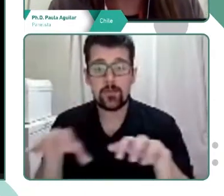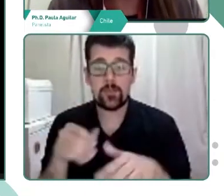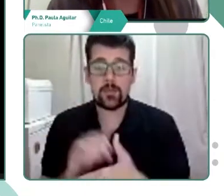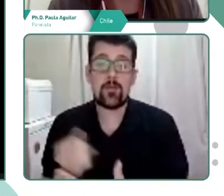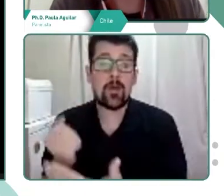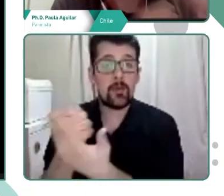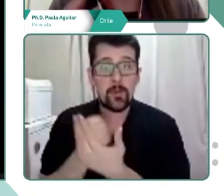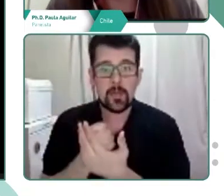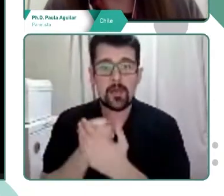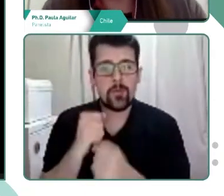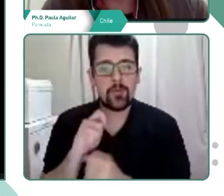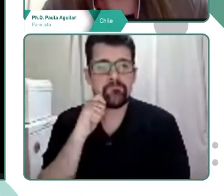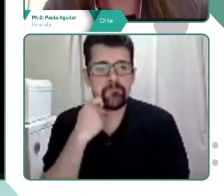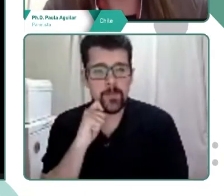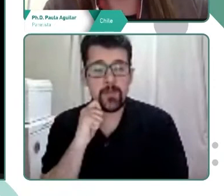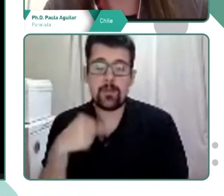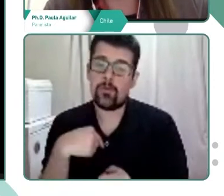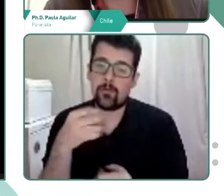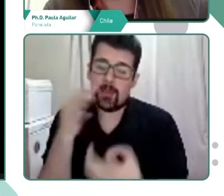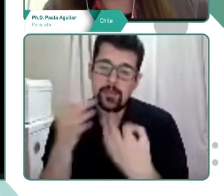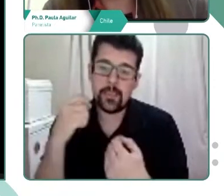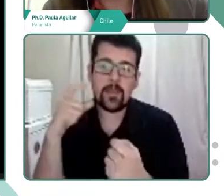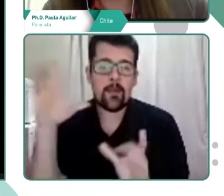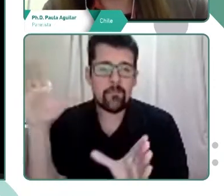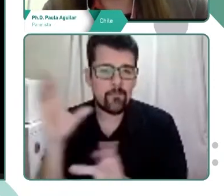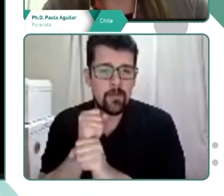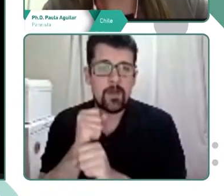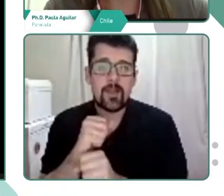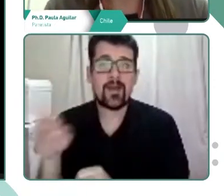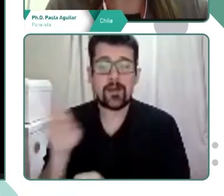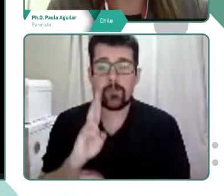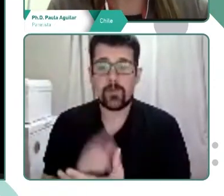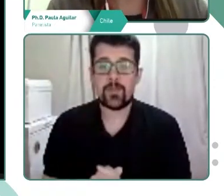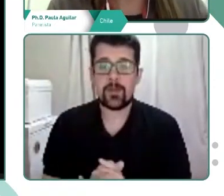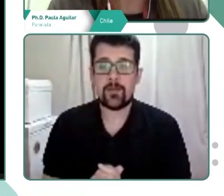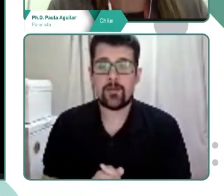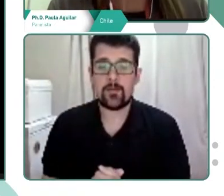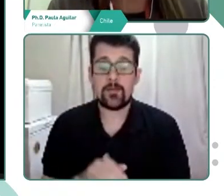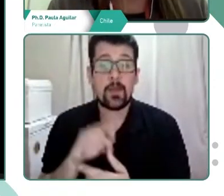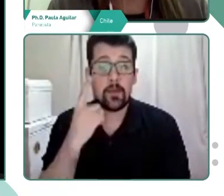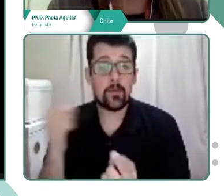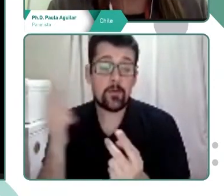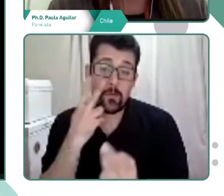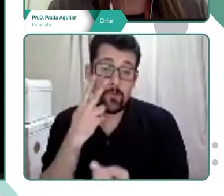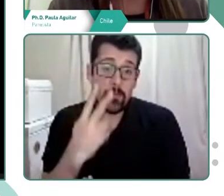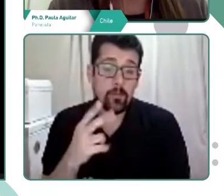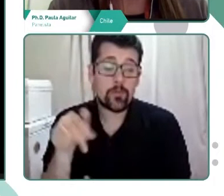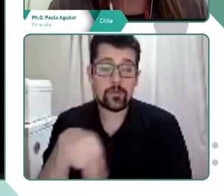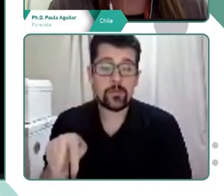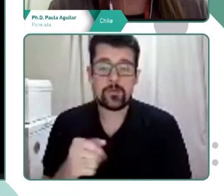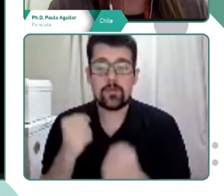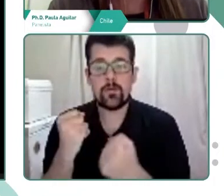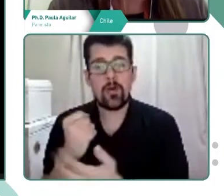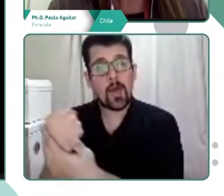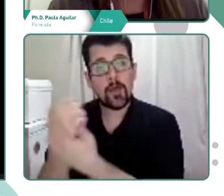permitieron definir, voy a ser muy breve en relación a los resultados que hemos encontrado, nos ha permitido